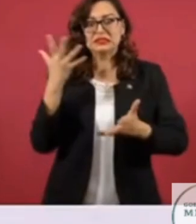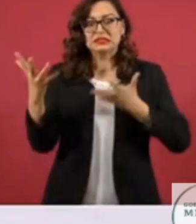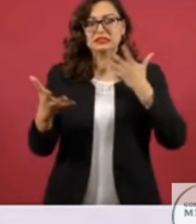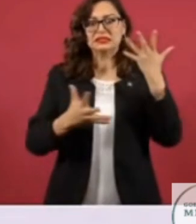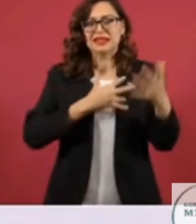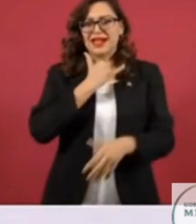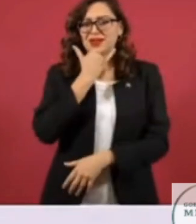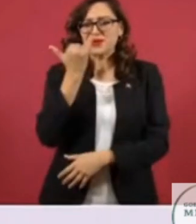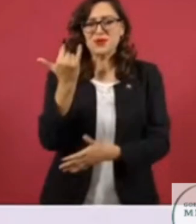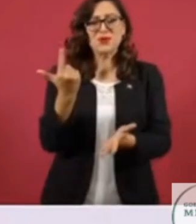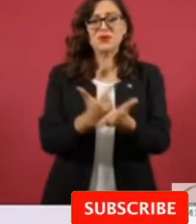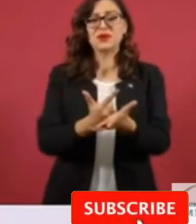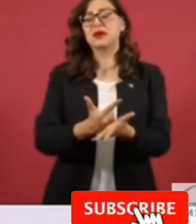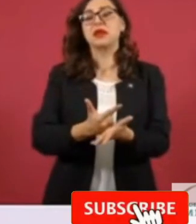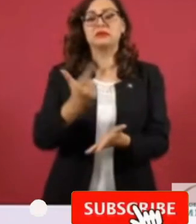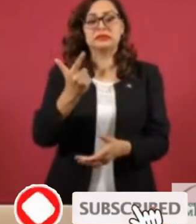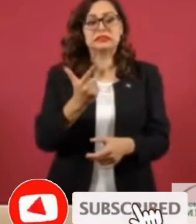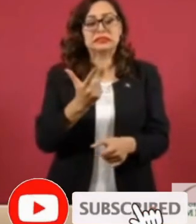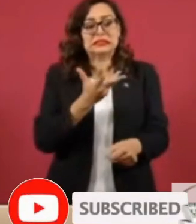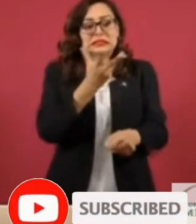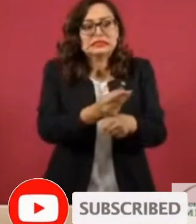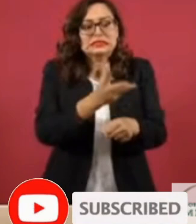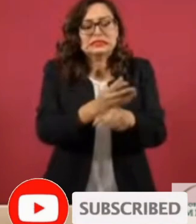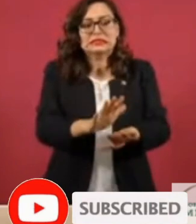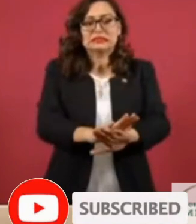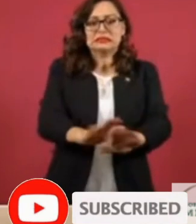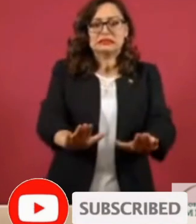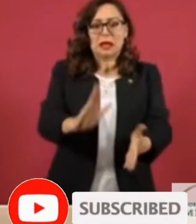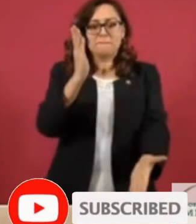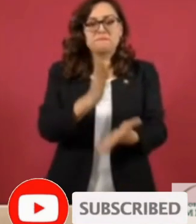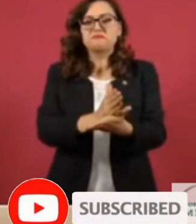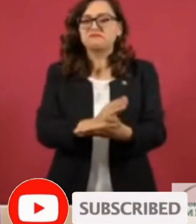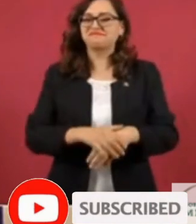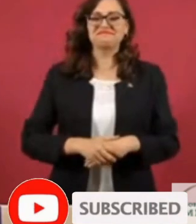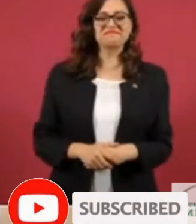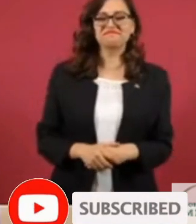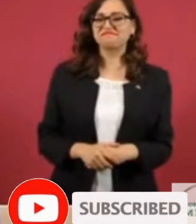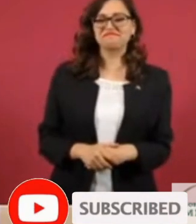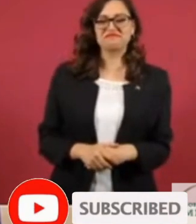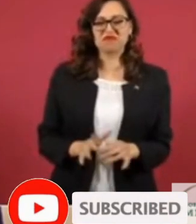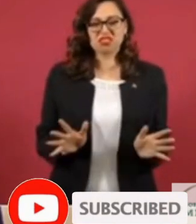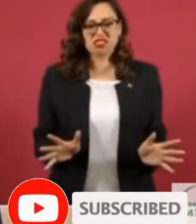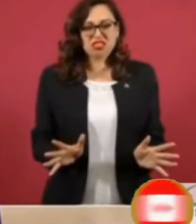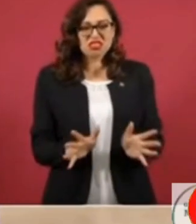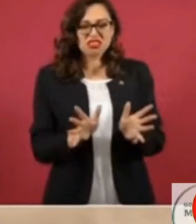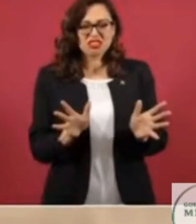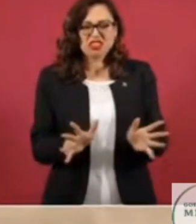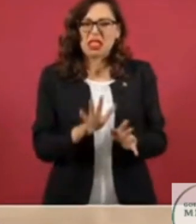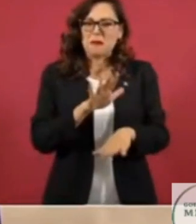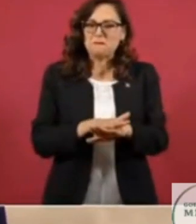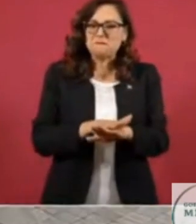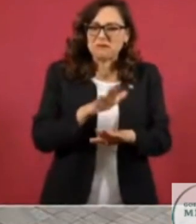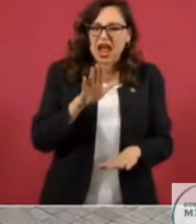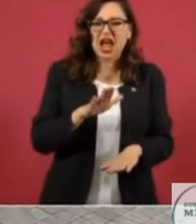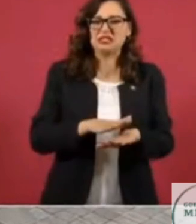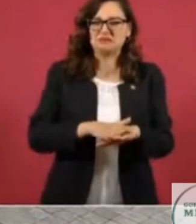optan por profundizarlo sin que les importe el